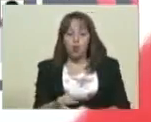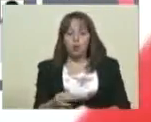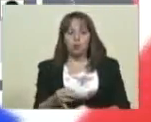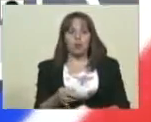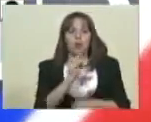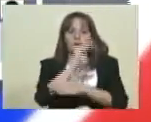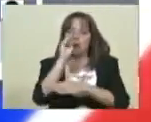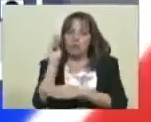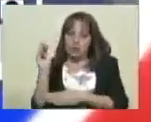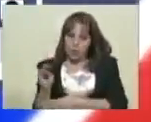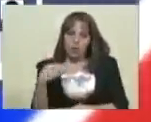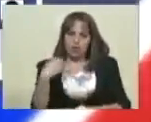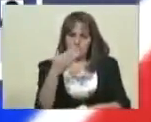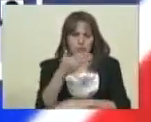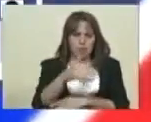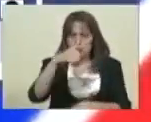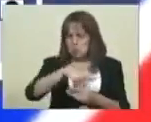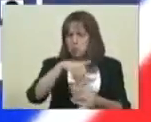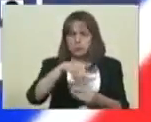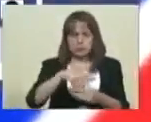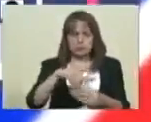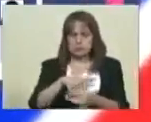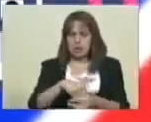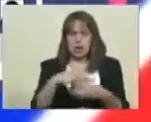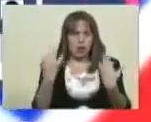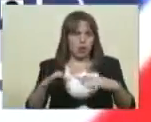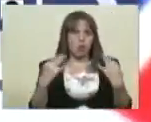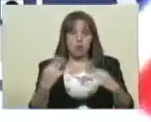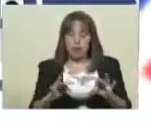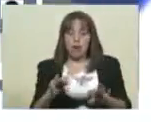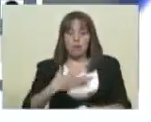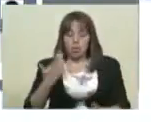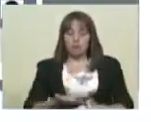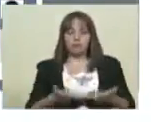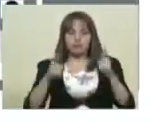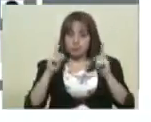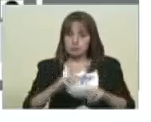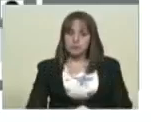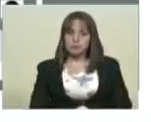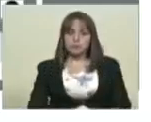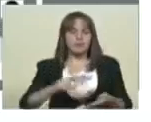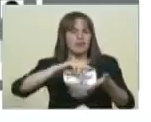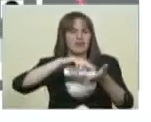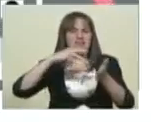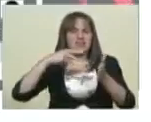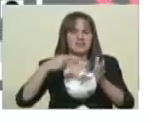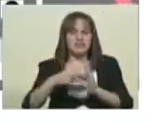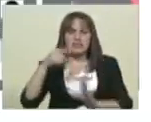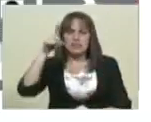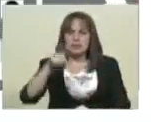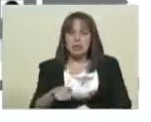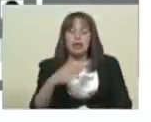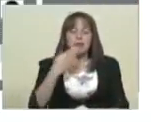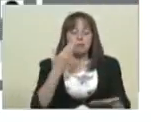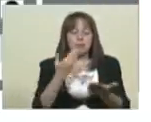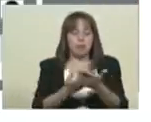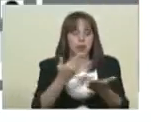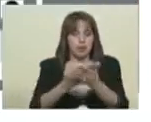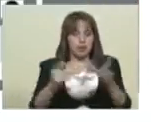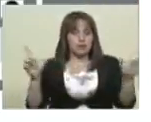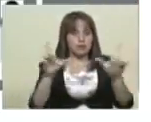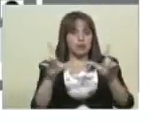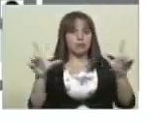de manera que puedan ir a ejercer su derecho al sufragio. ¿Qué significa también esto que le pedimos a los medios de